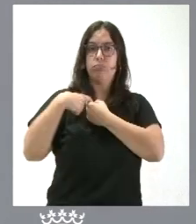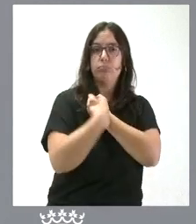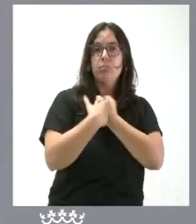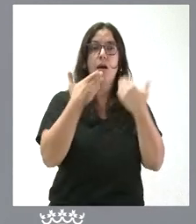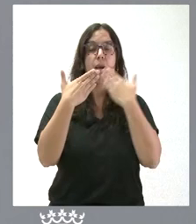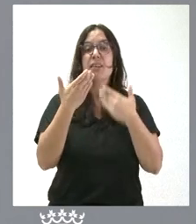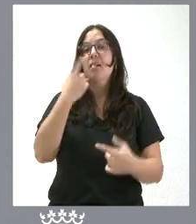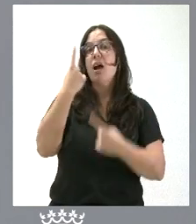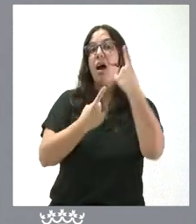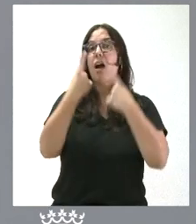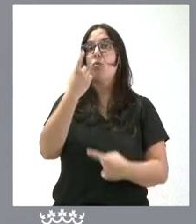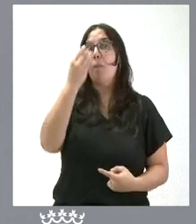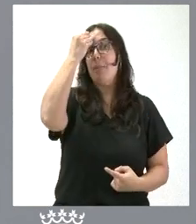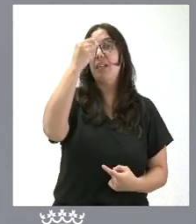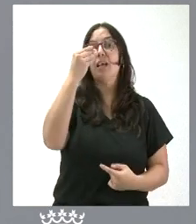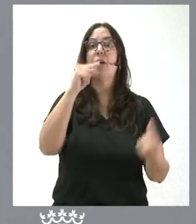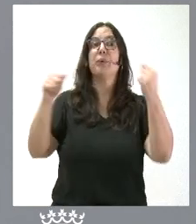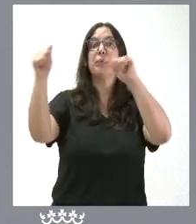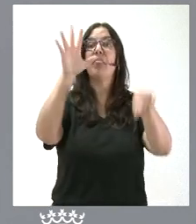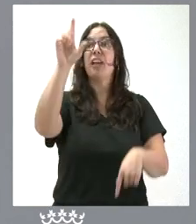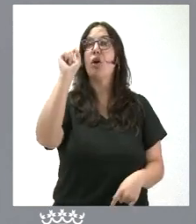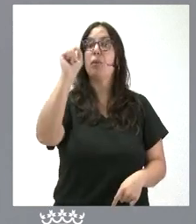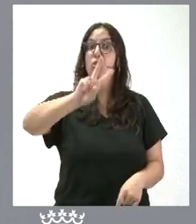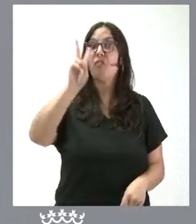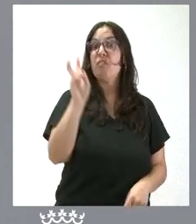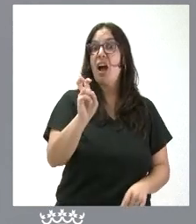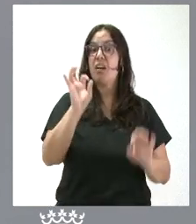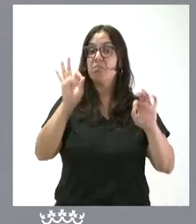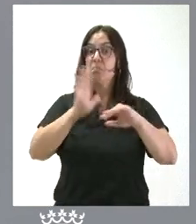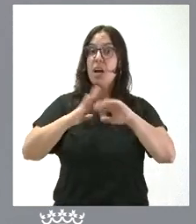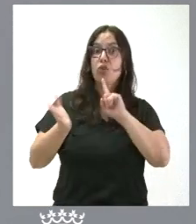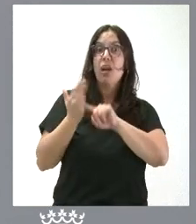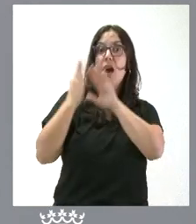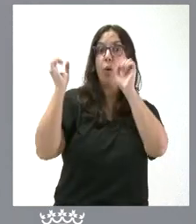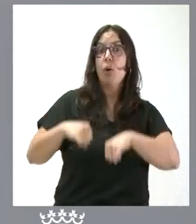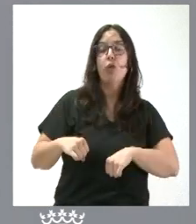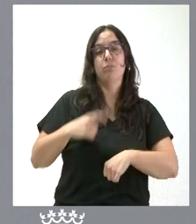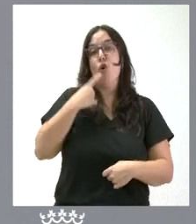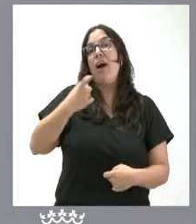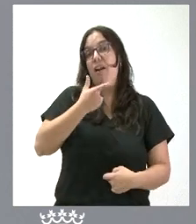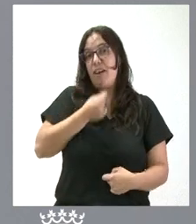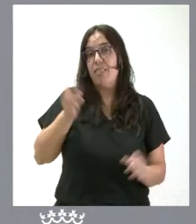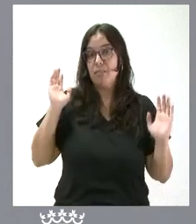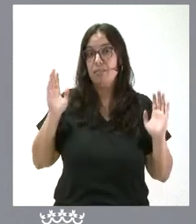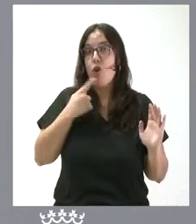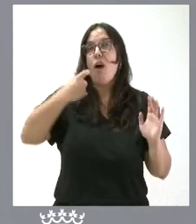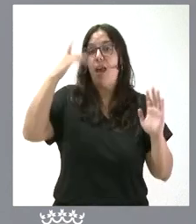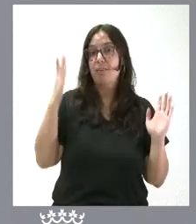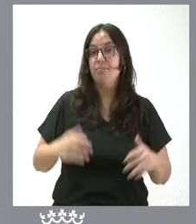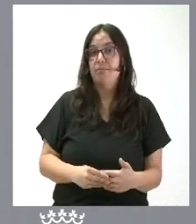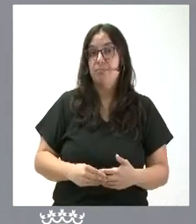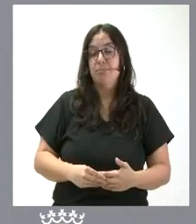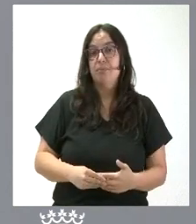alguien piensa que en cinco minutos de intervención se puede alcanzar un acuerdo por la sanidad ojalá fuera así de fácil porque